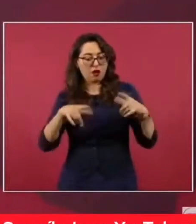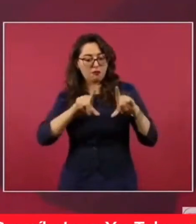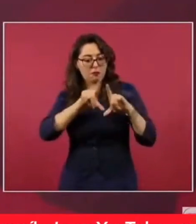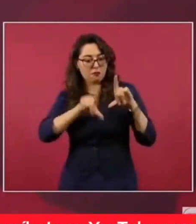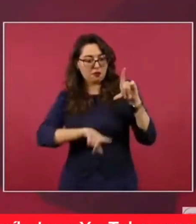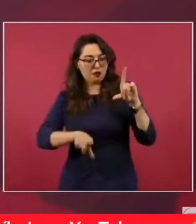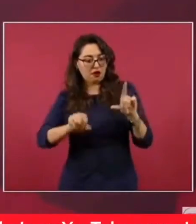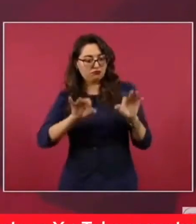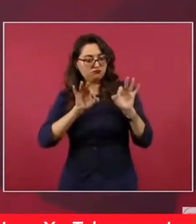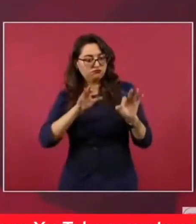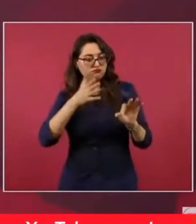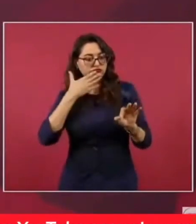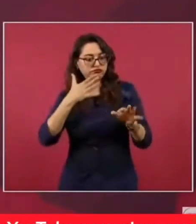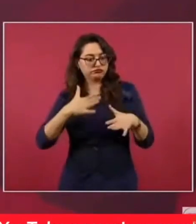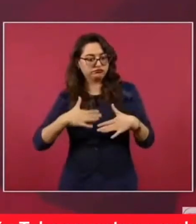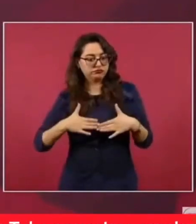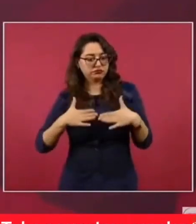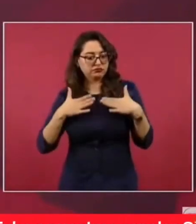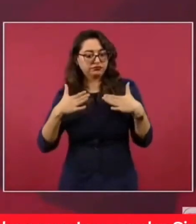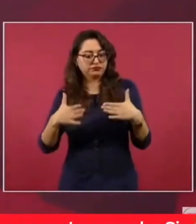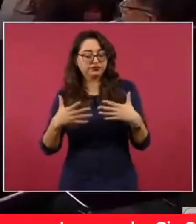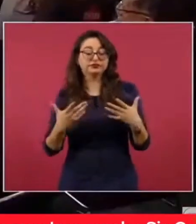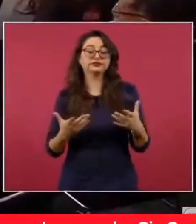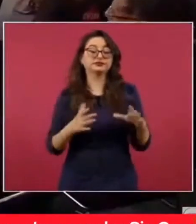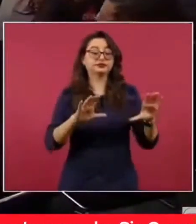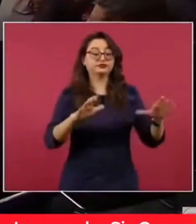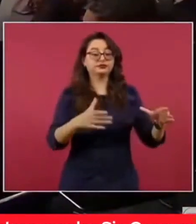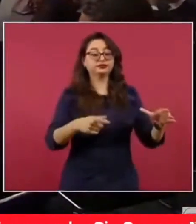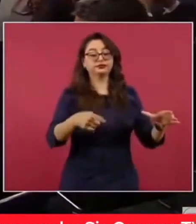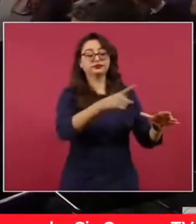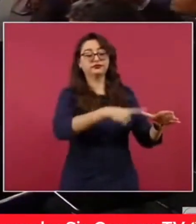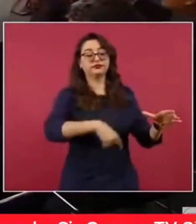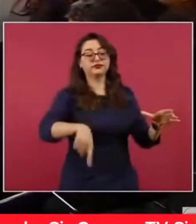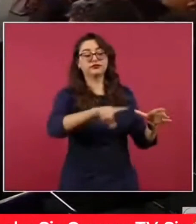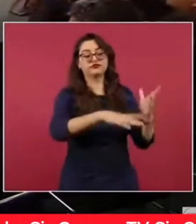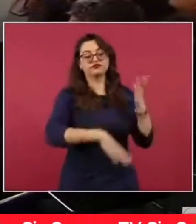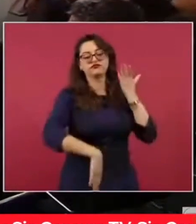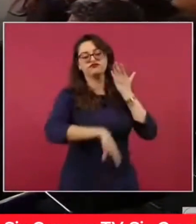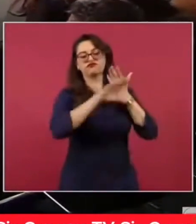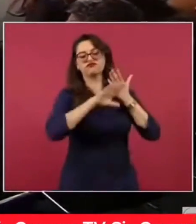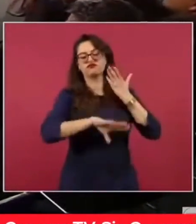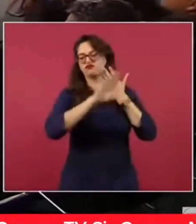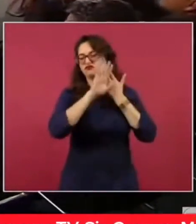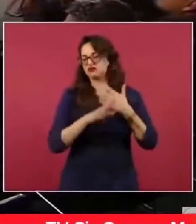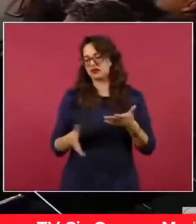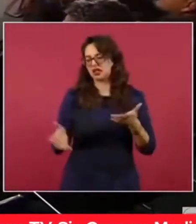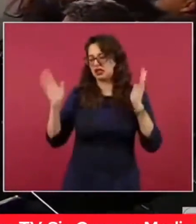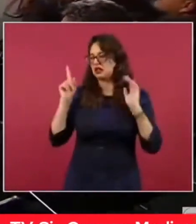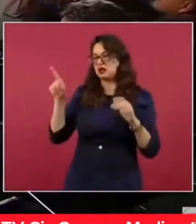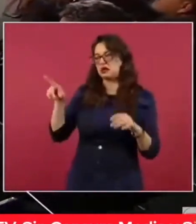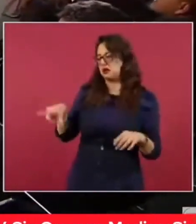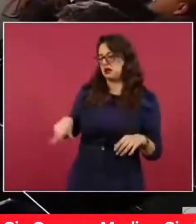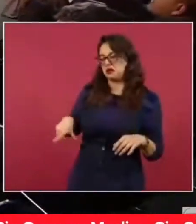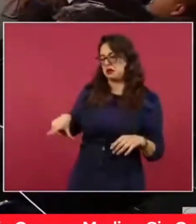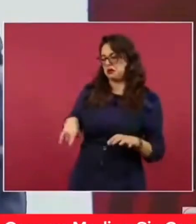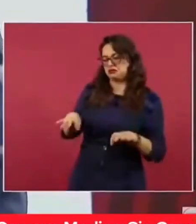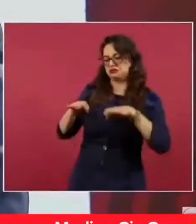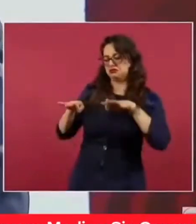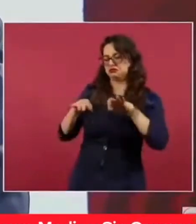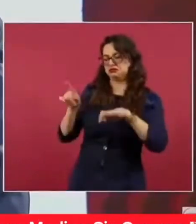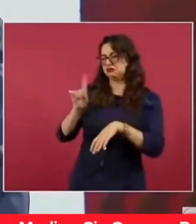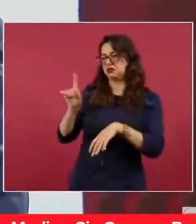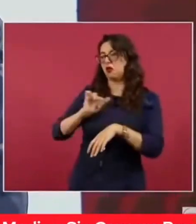sí, hay varios factores que intervienen, pero hay uno que es muy importante, la confianza.